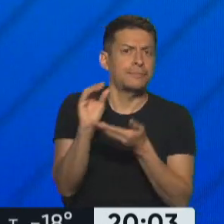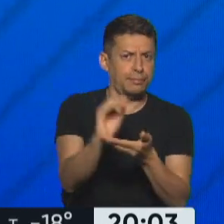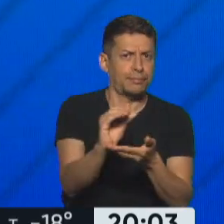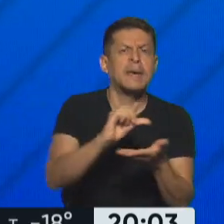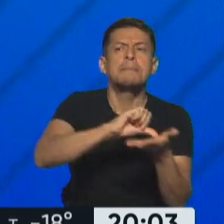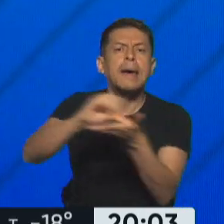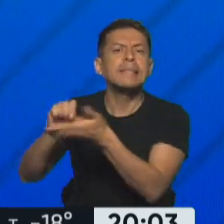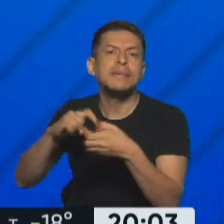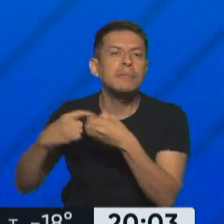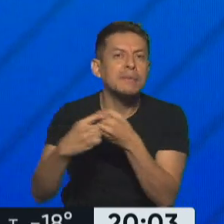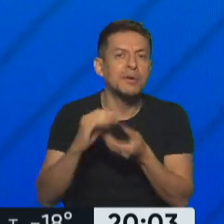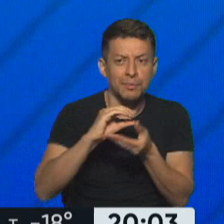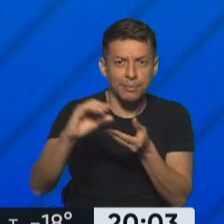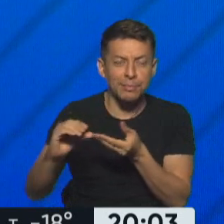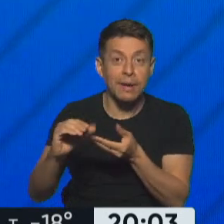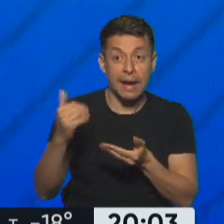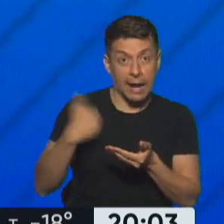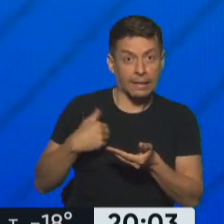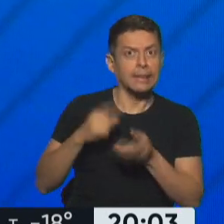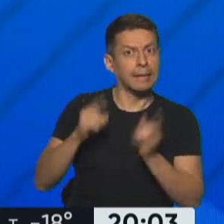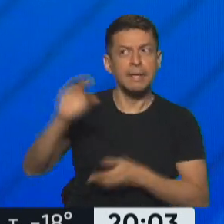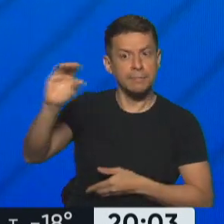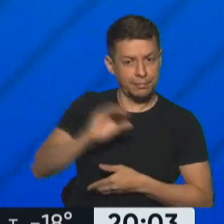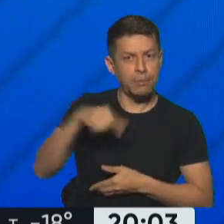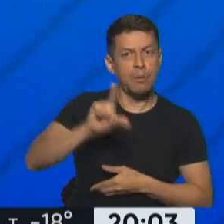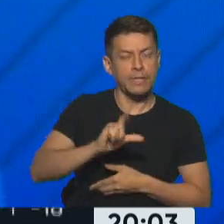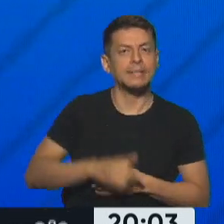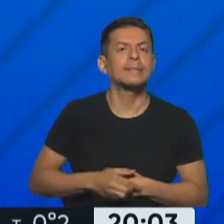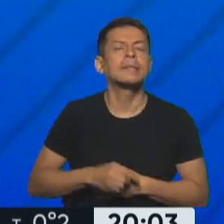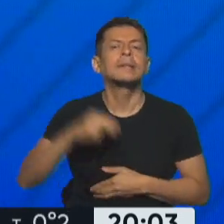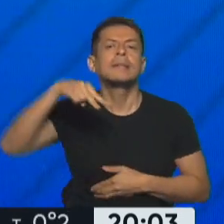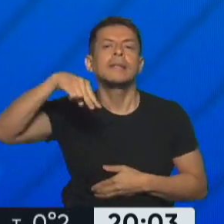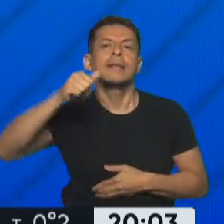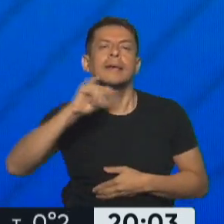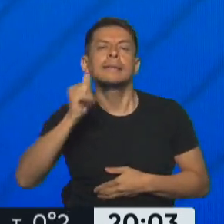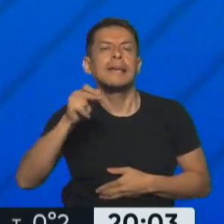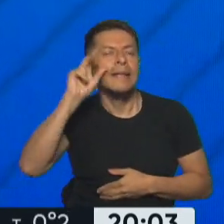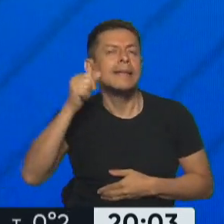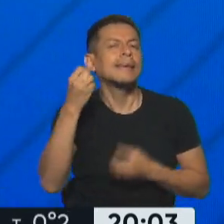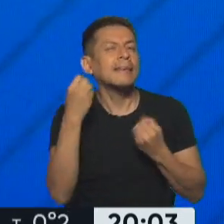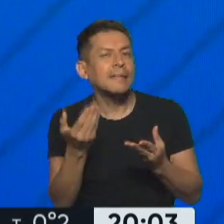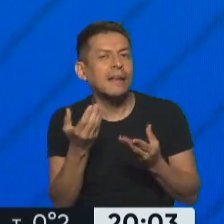países miembros y que la Argentina va a recibir también el próximo lunes. Nazarena Lomagno, ¿cómo estás? Buenas noches.